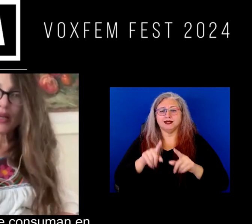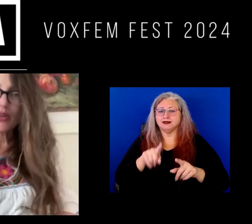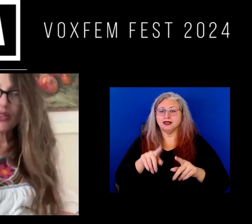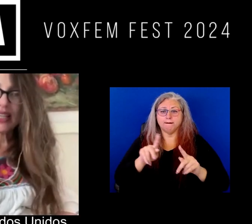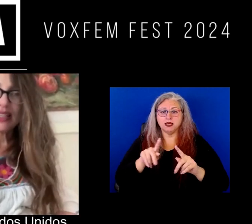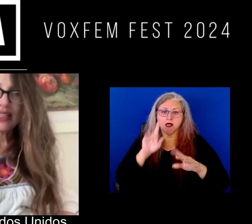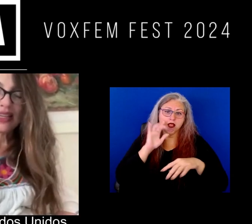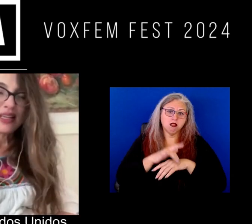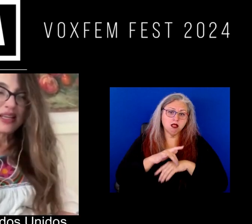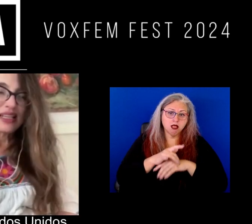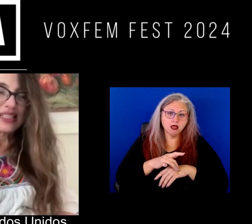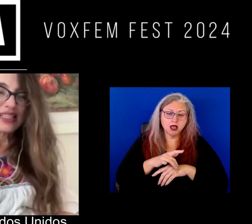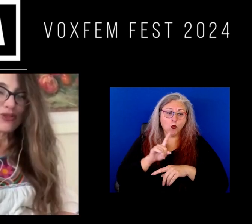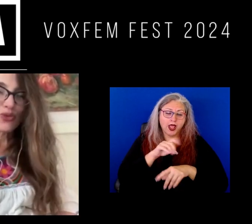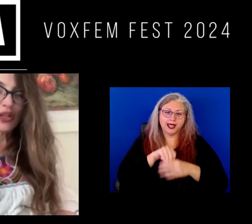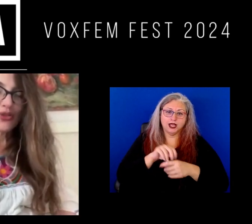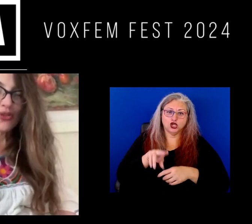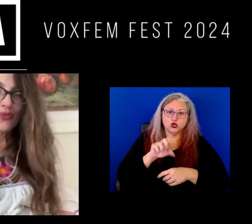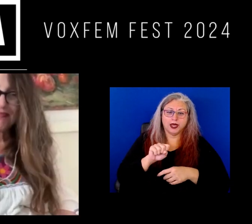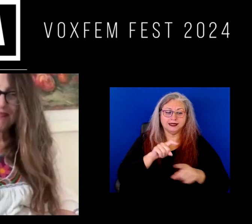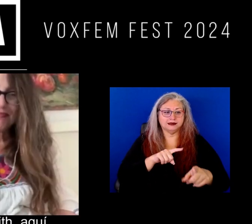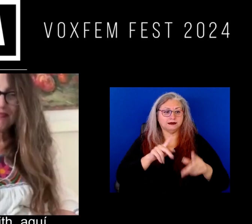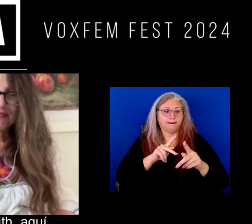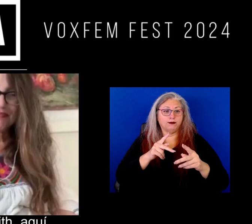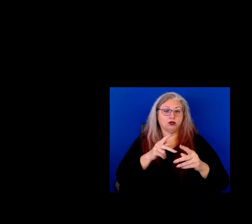consuman ¿no? en Estados Unidos ¿no?